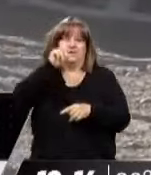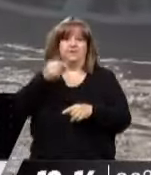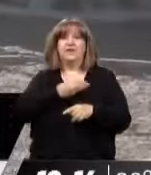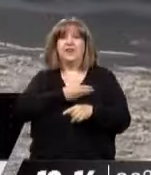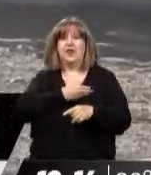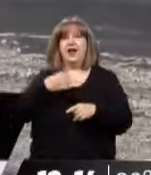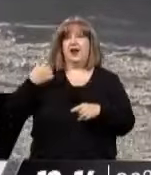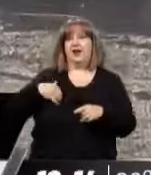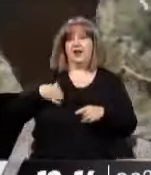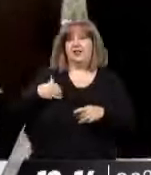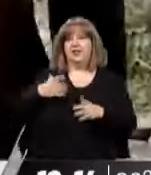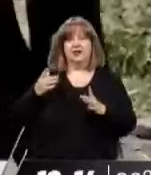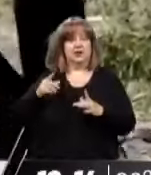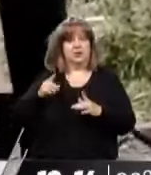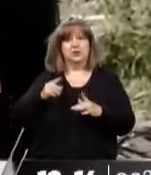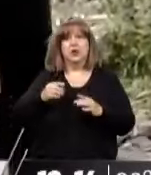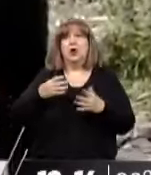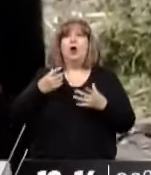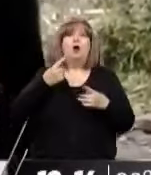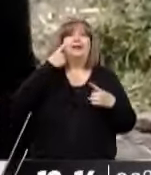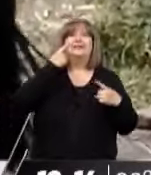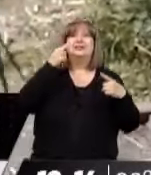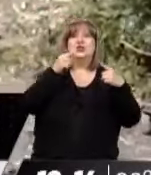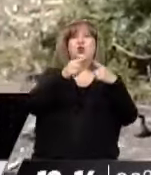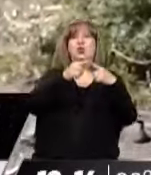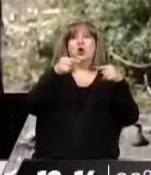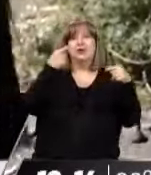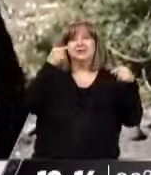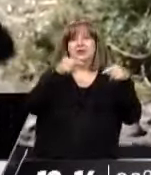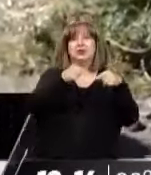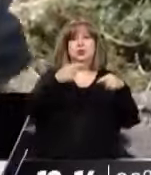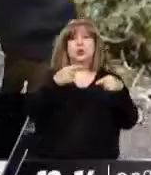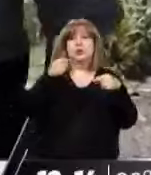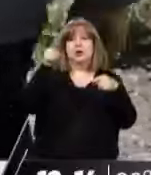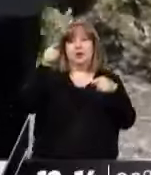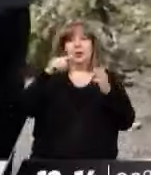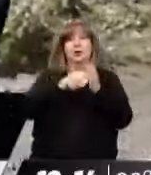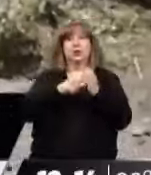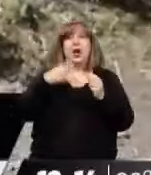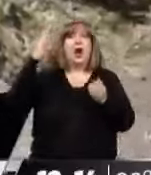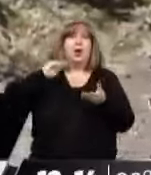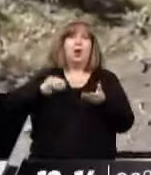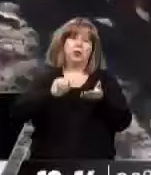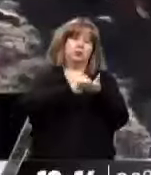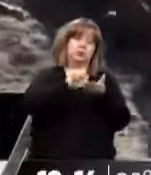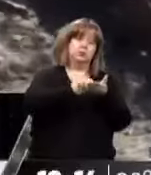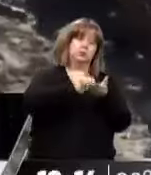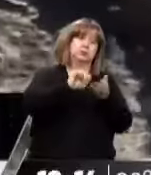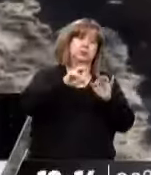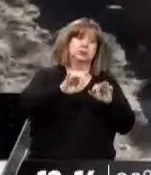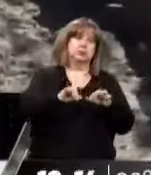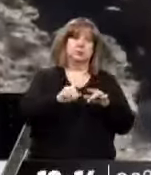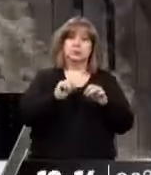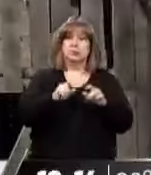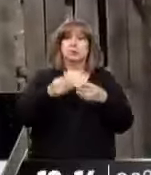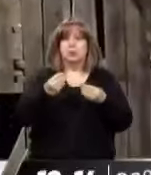instituto, donde un abogado, asesor de un instituto, ha decidido desconocer y dictar una resolución en contra de decisiones de la Suprema